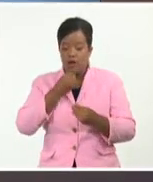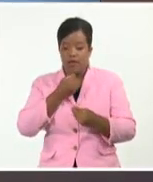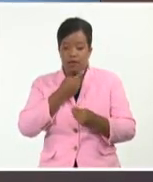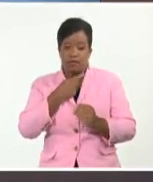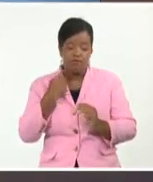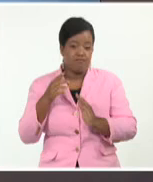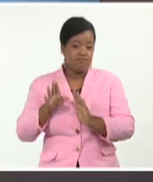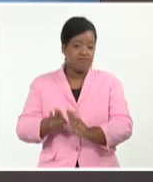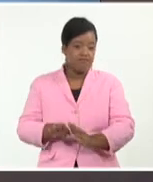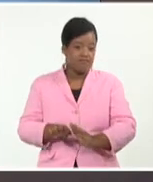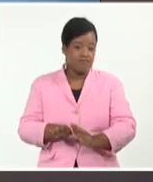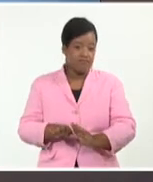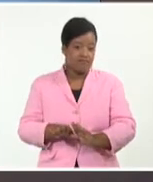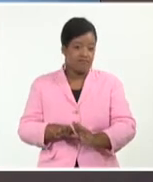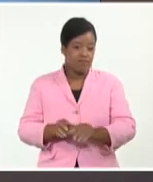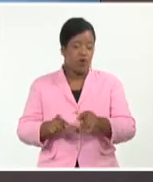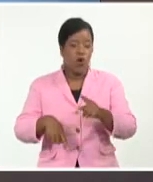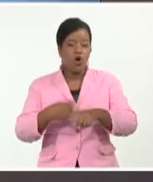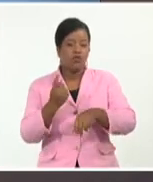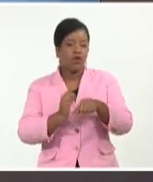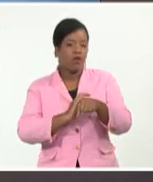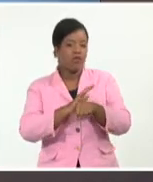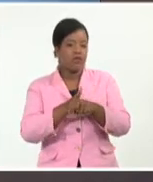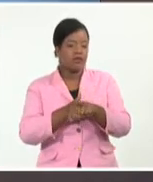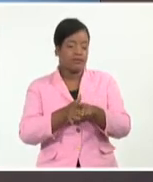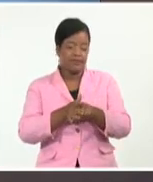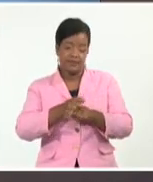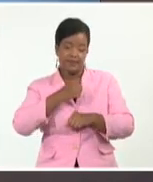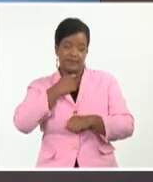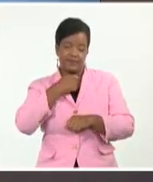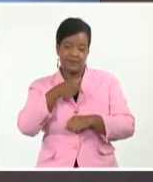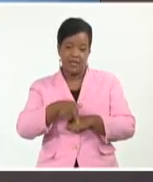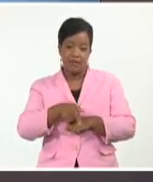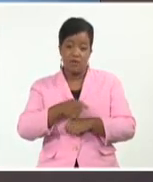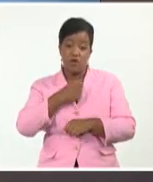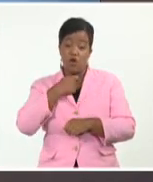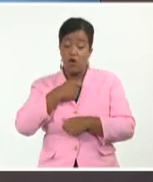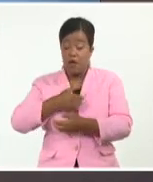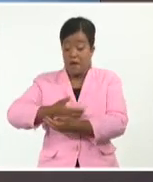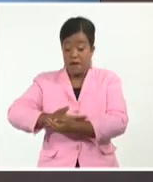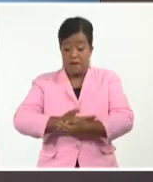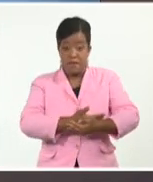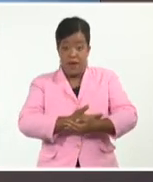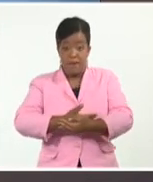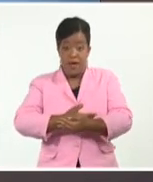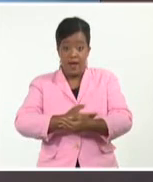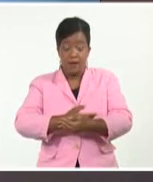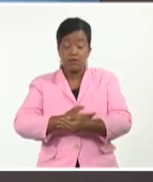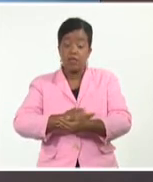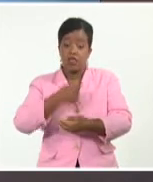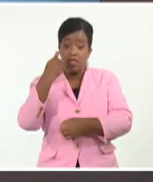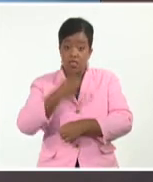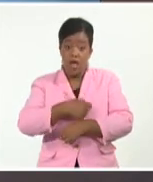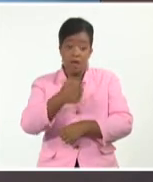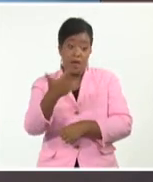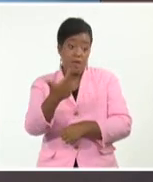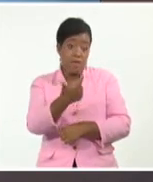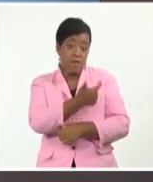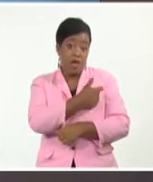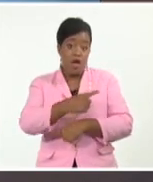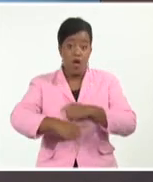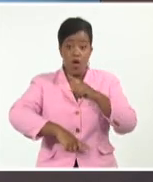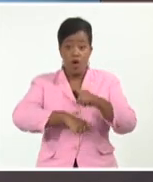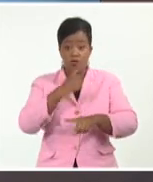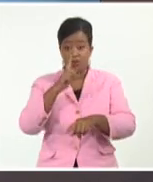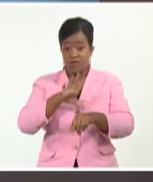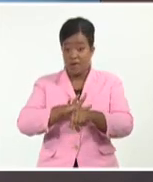Ahora bien, ¿qué justificaría que el recién nacido deje de recibir la mejor vacuna contra cualquier enfermedad, que